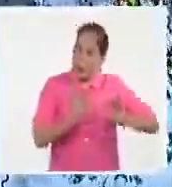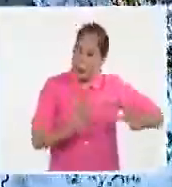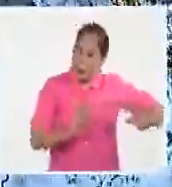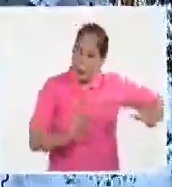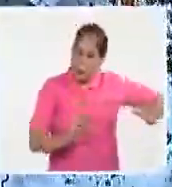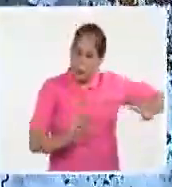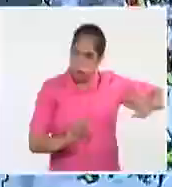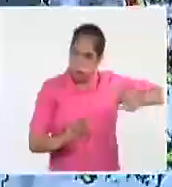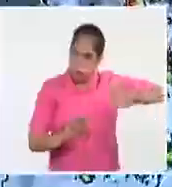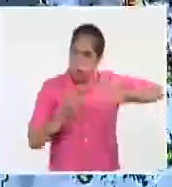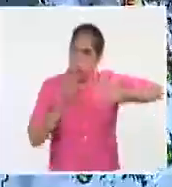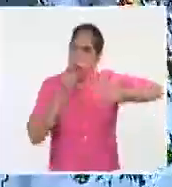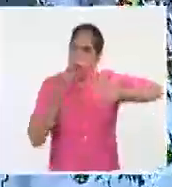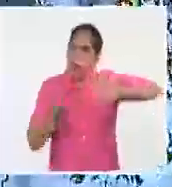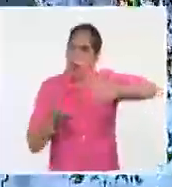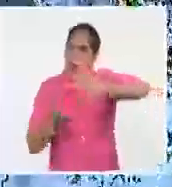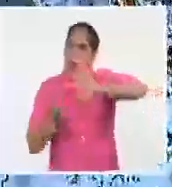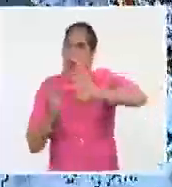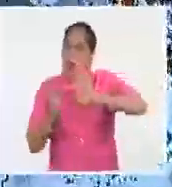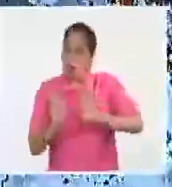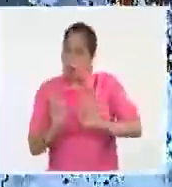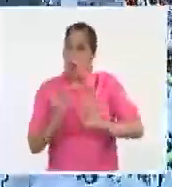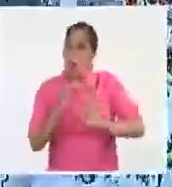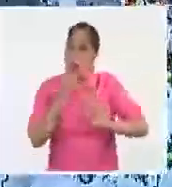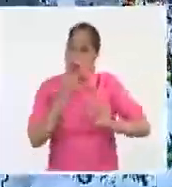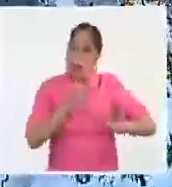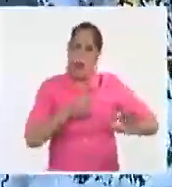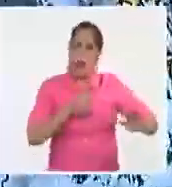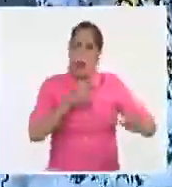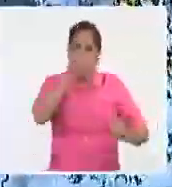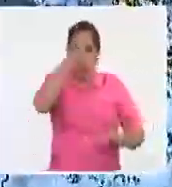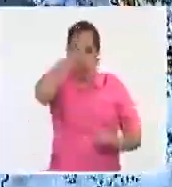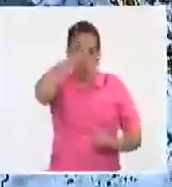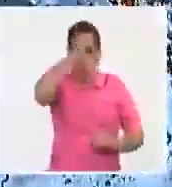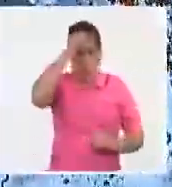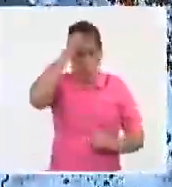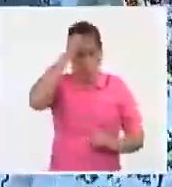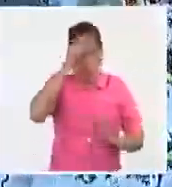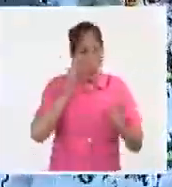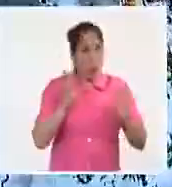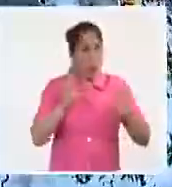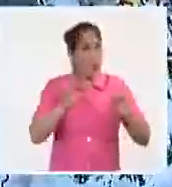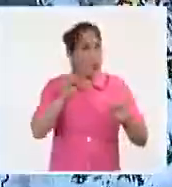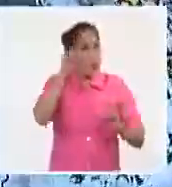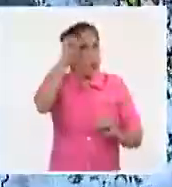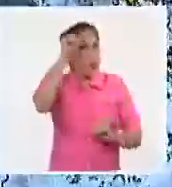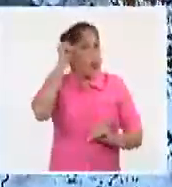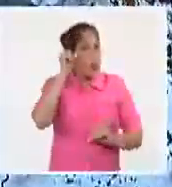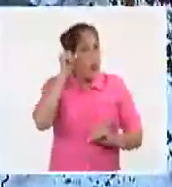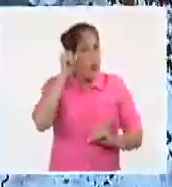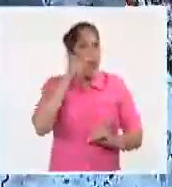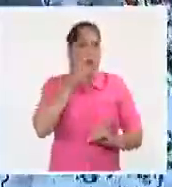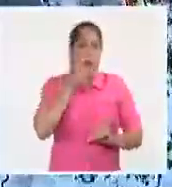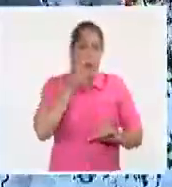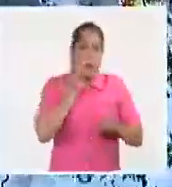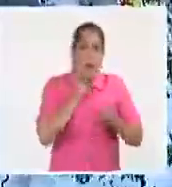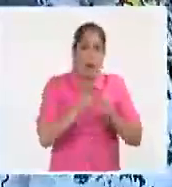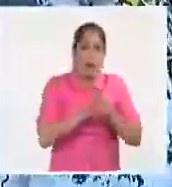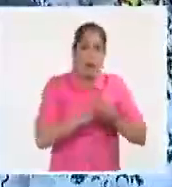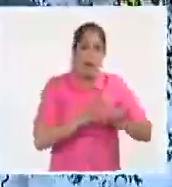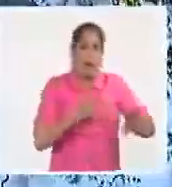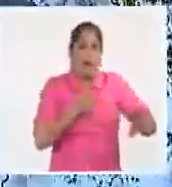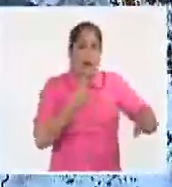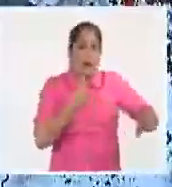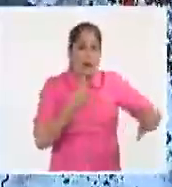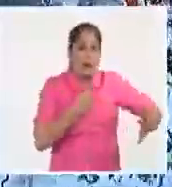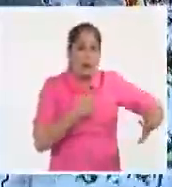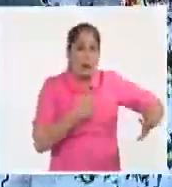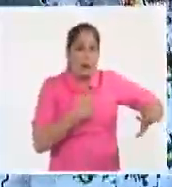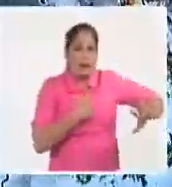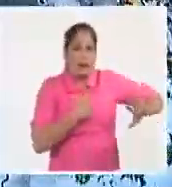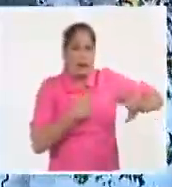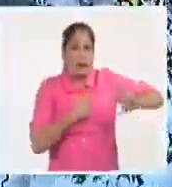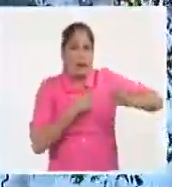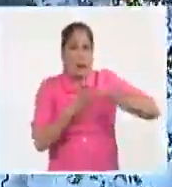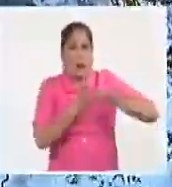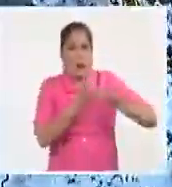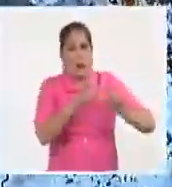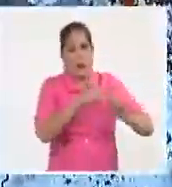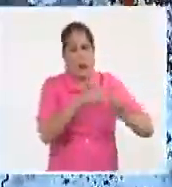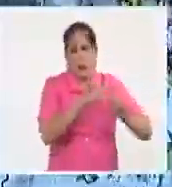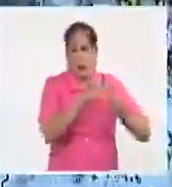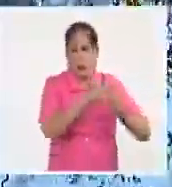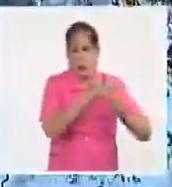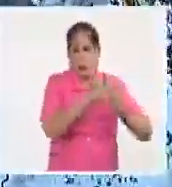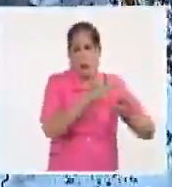y velocidad de traslación. El domingo o en la noche de sábado para domingo comenzarían a sentirse los efectos, el